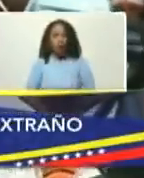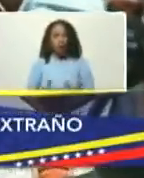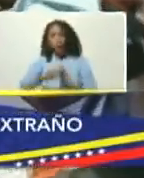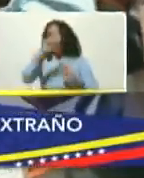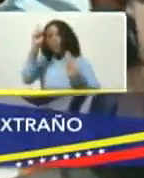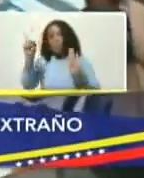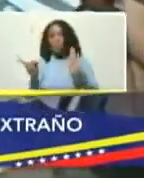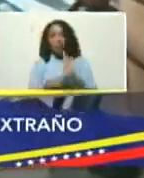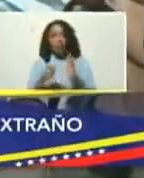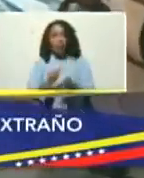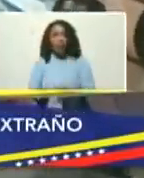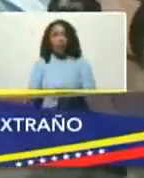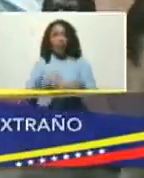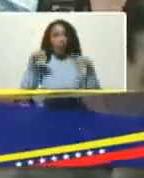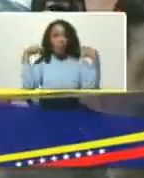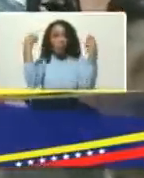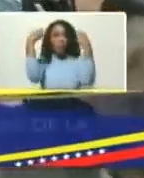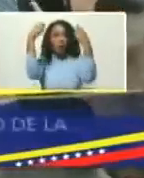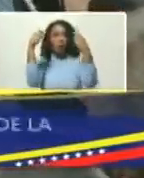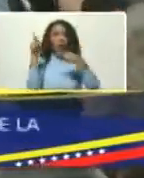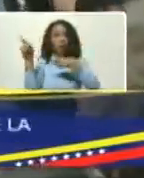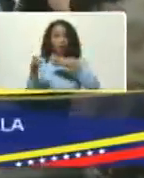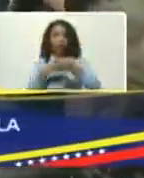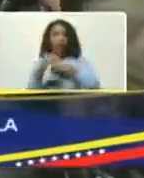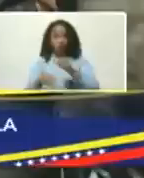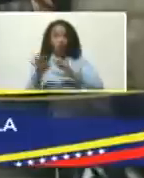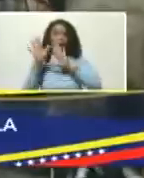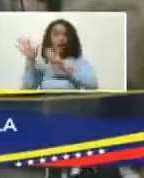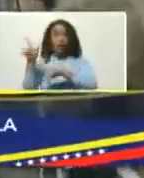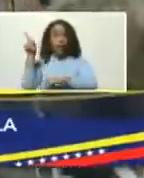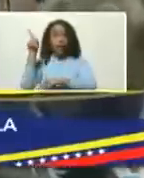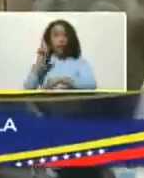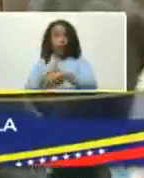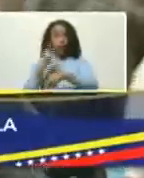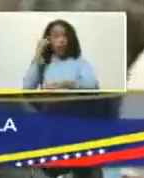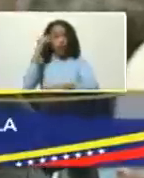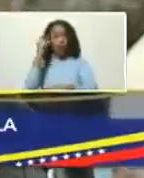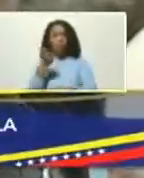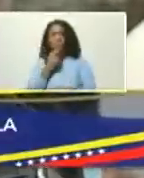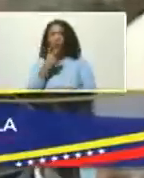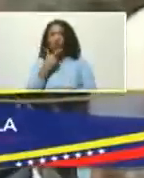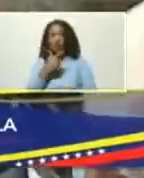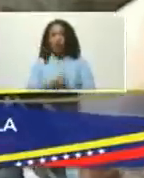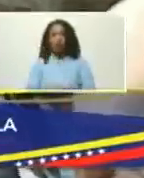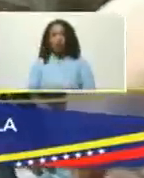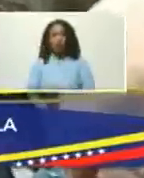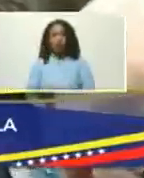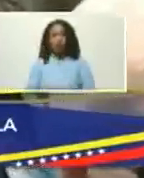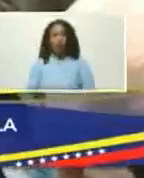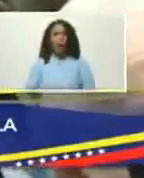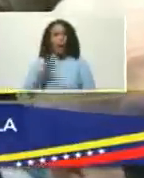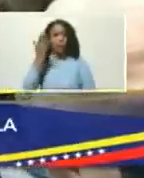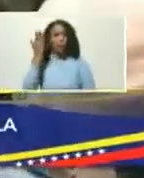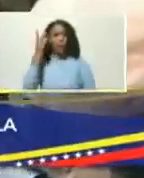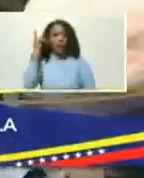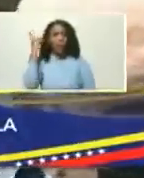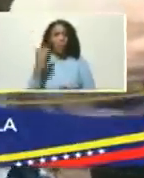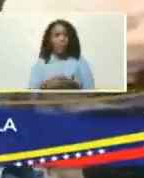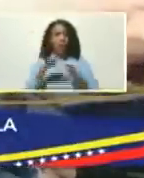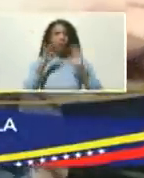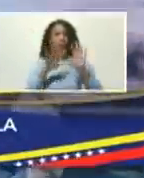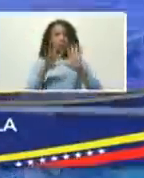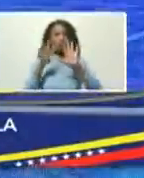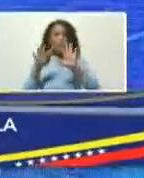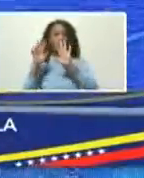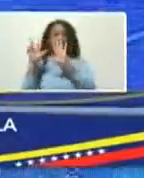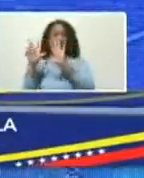plenipotenciaria y popular. Y fue lo que se hizo en aquellos días bonitos y gloriosos de 1998,